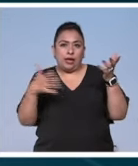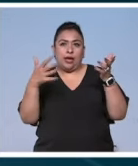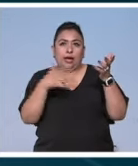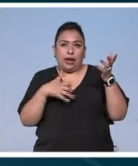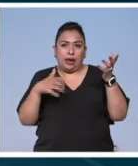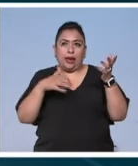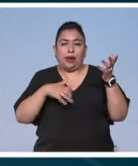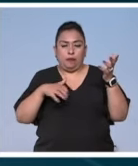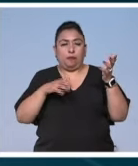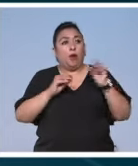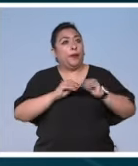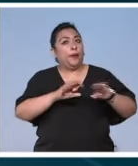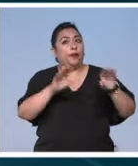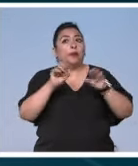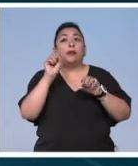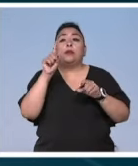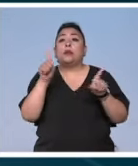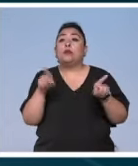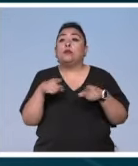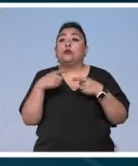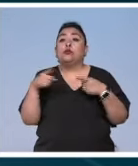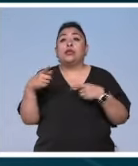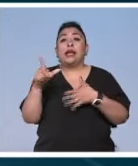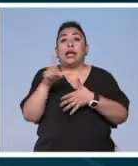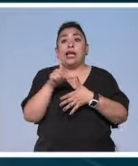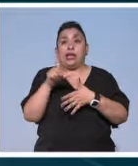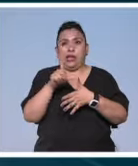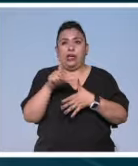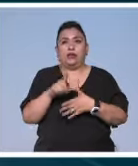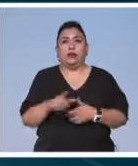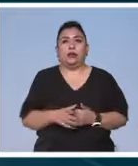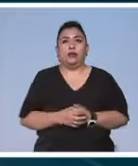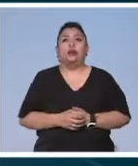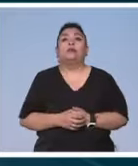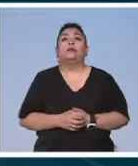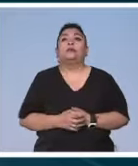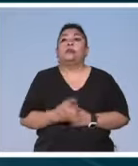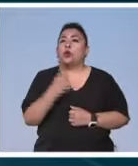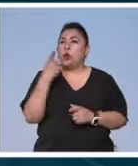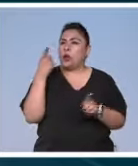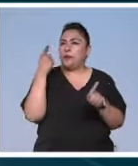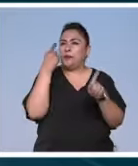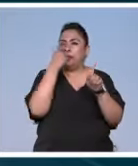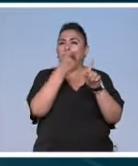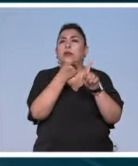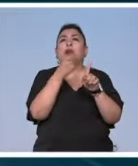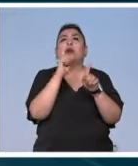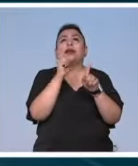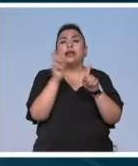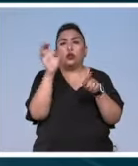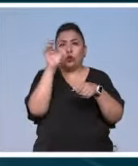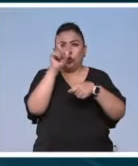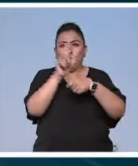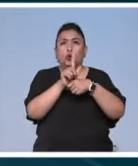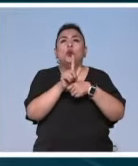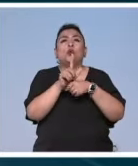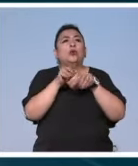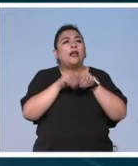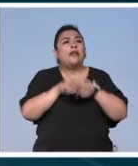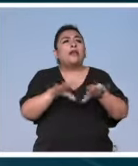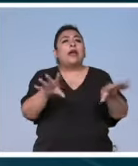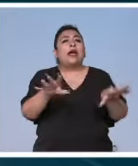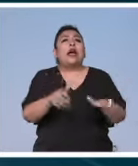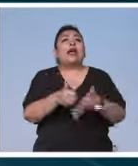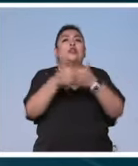pedales y también la música latinoamericana. Uno de sus objetivos es difundir la cultura a través de la